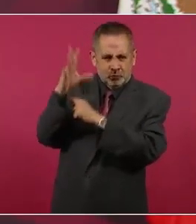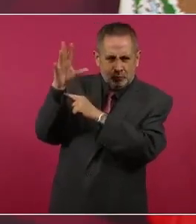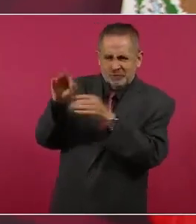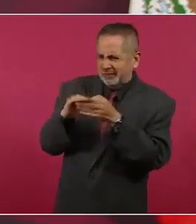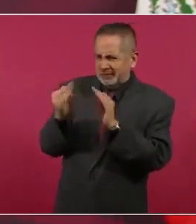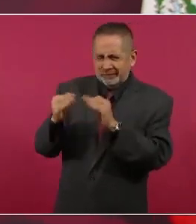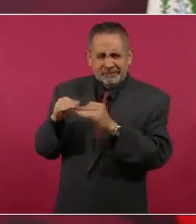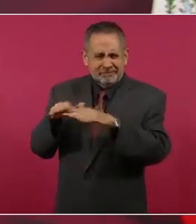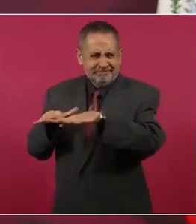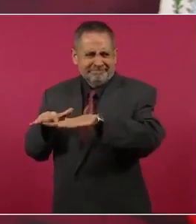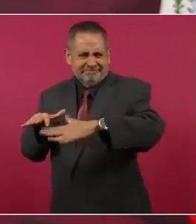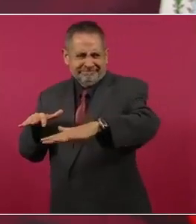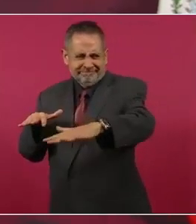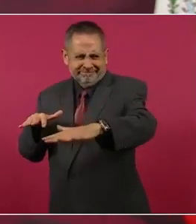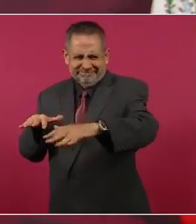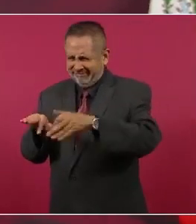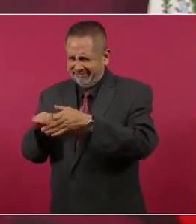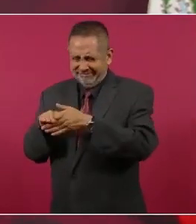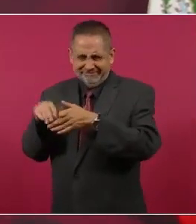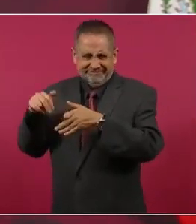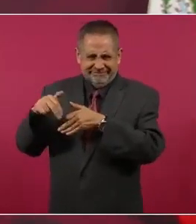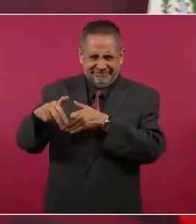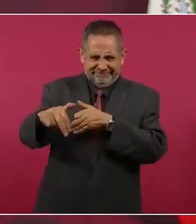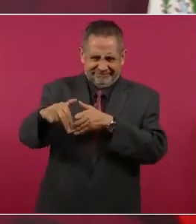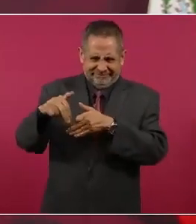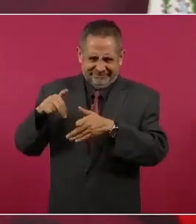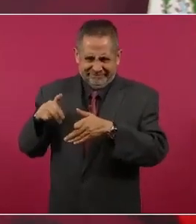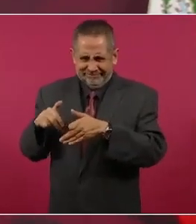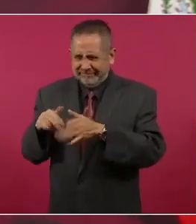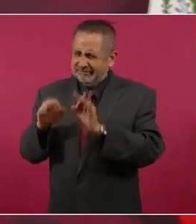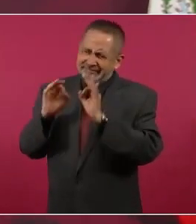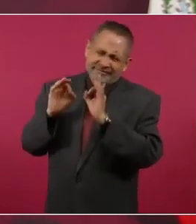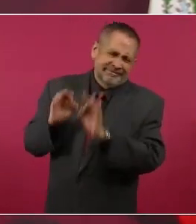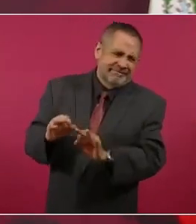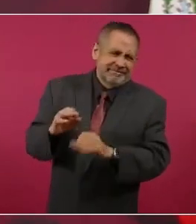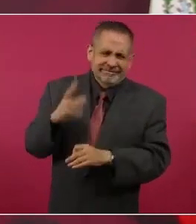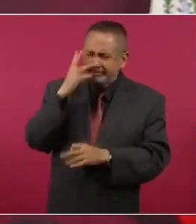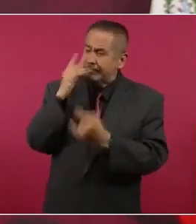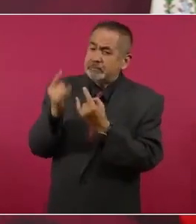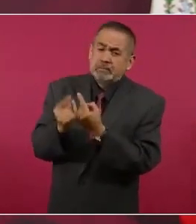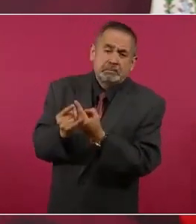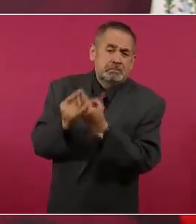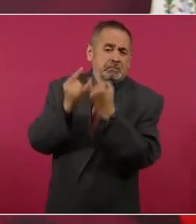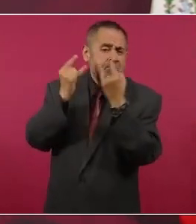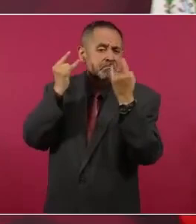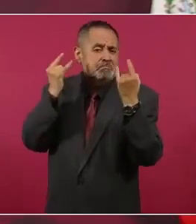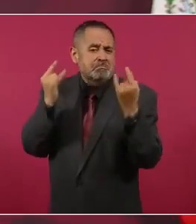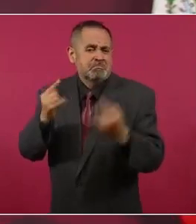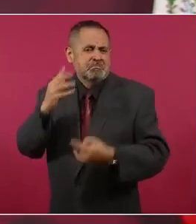una zona histórica